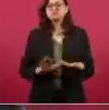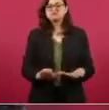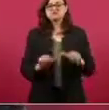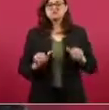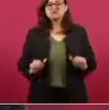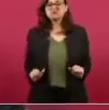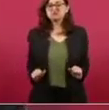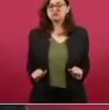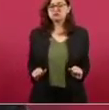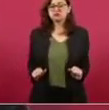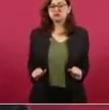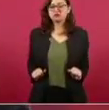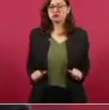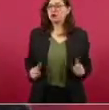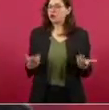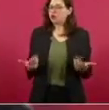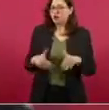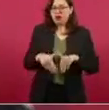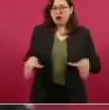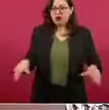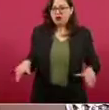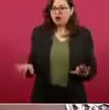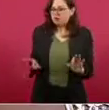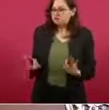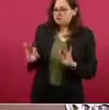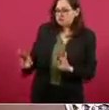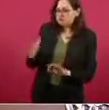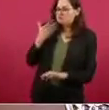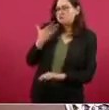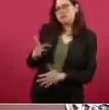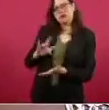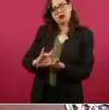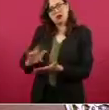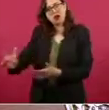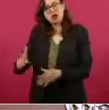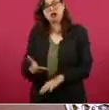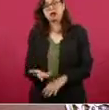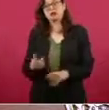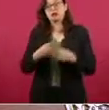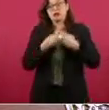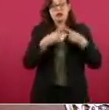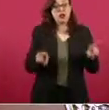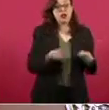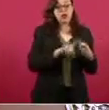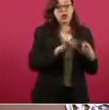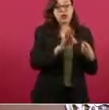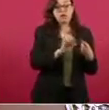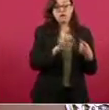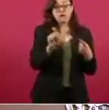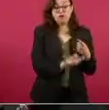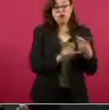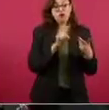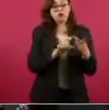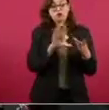presidencial, fueron a verlo